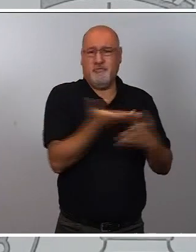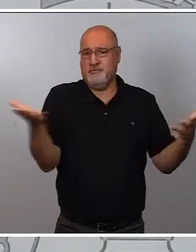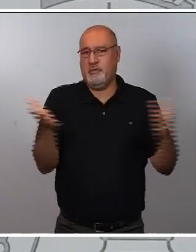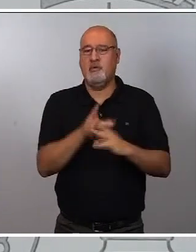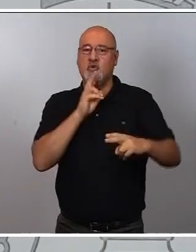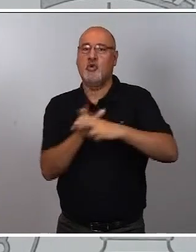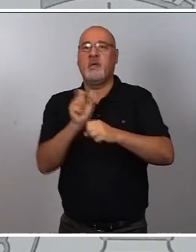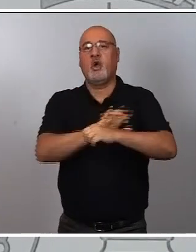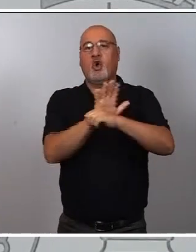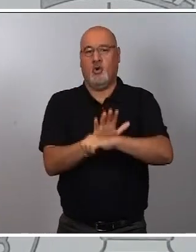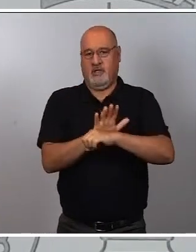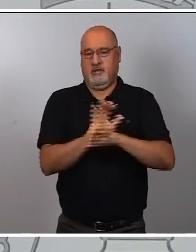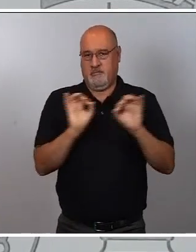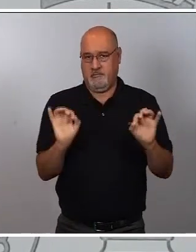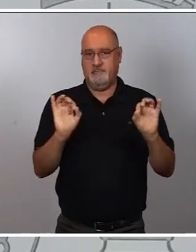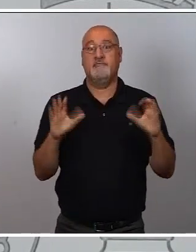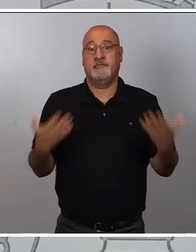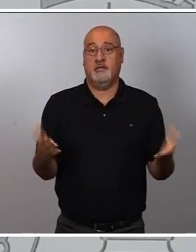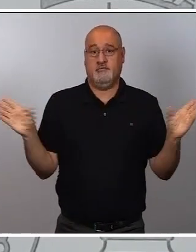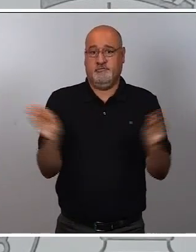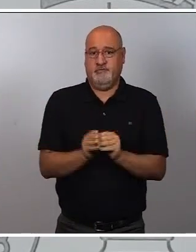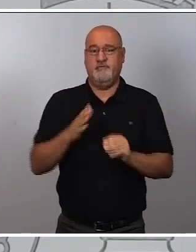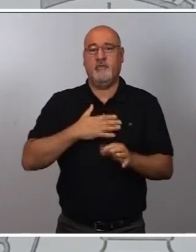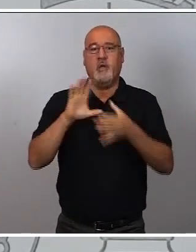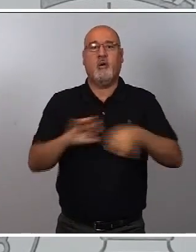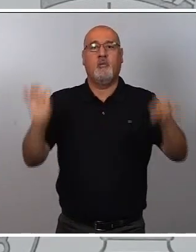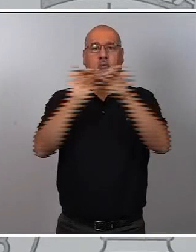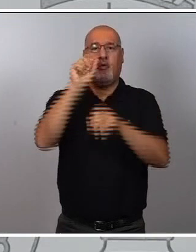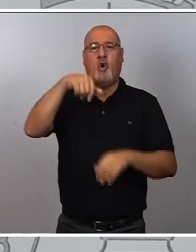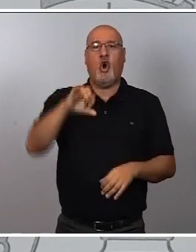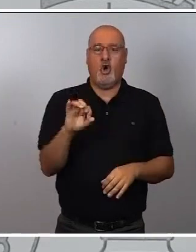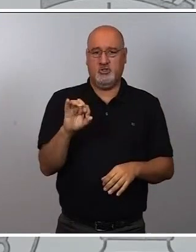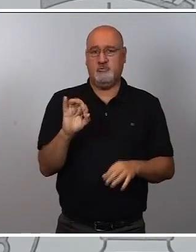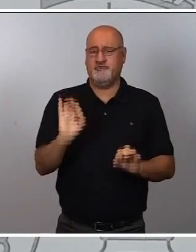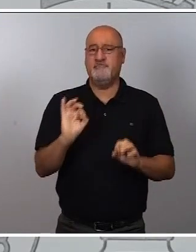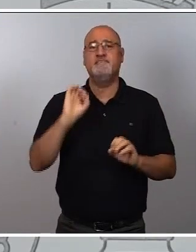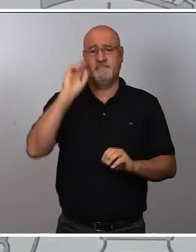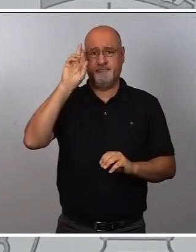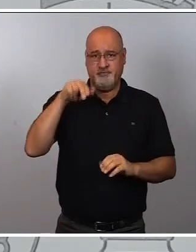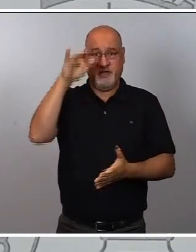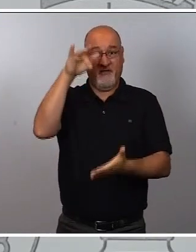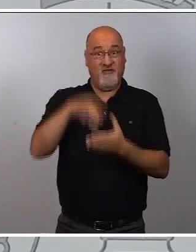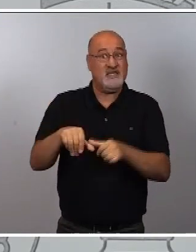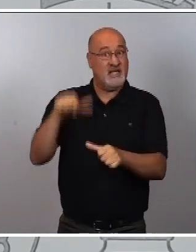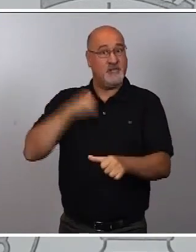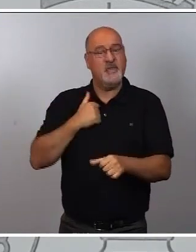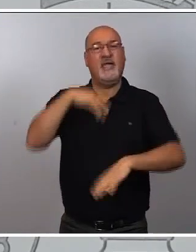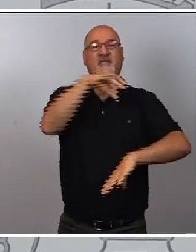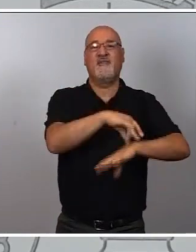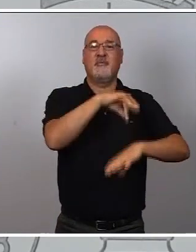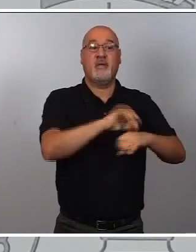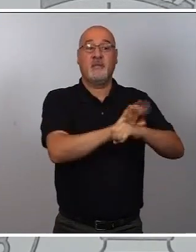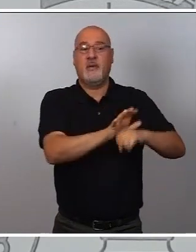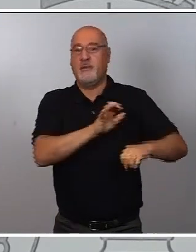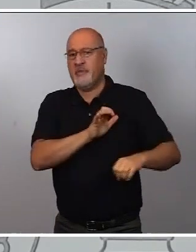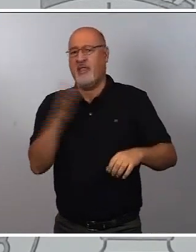-19. Por ello, la Organización Mundial de la Salud determinó en esa fecha que la enfermedad por coronavirus debía ser